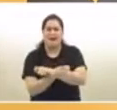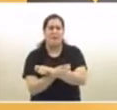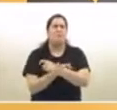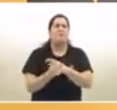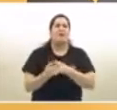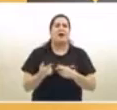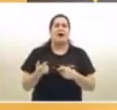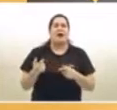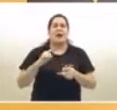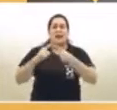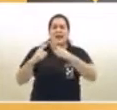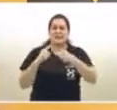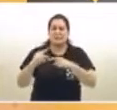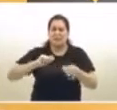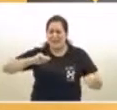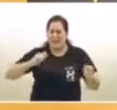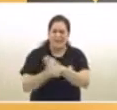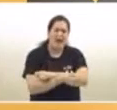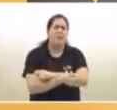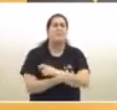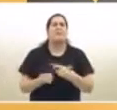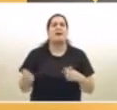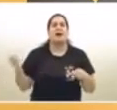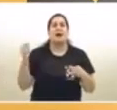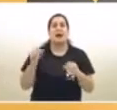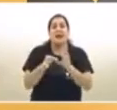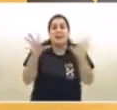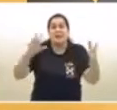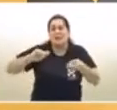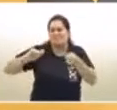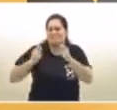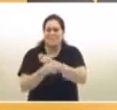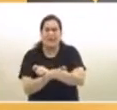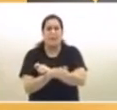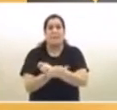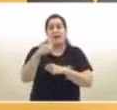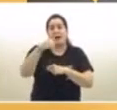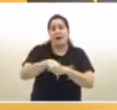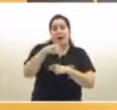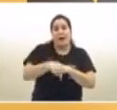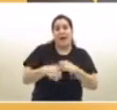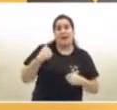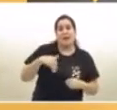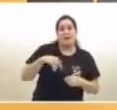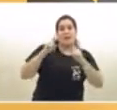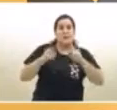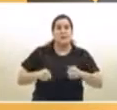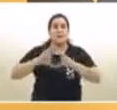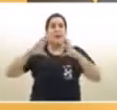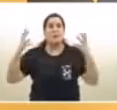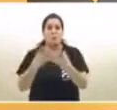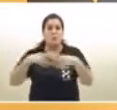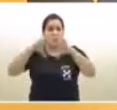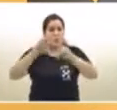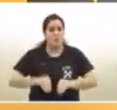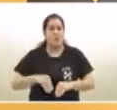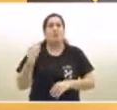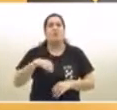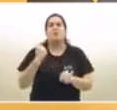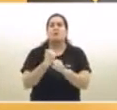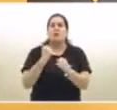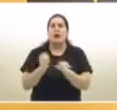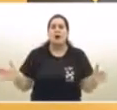restringió libertades aquí y en el mundo entero. Y eso nos genera mucha angustia a todos. Por eso tenemos que trabajar todos juntos para ir